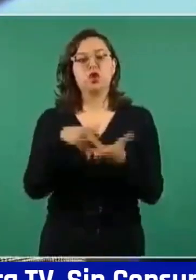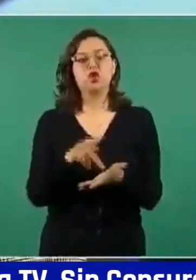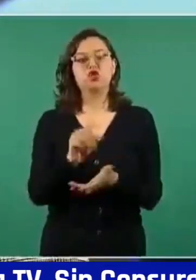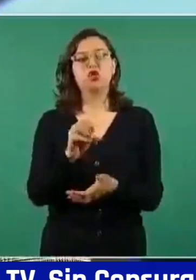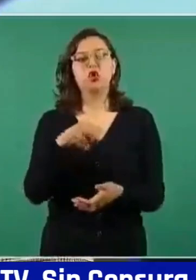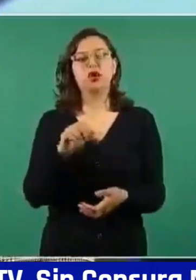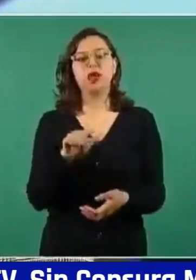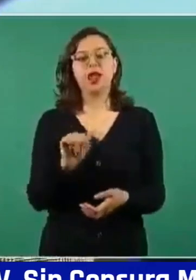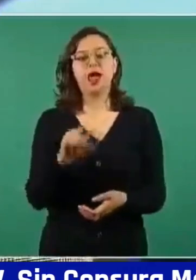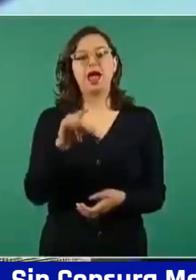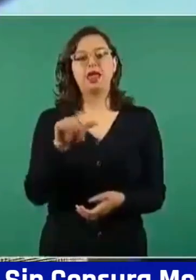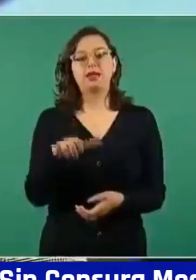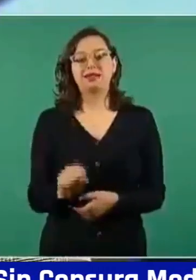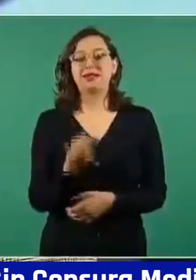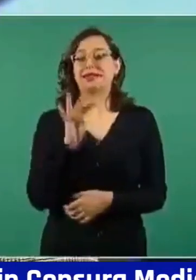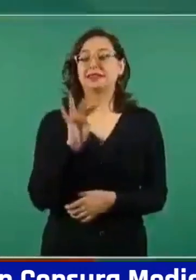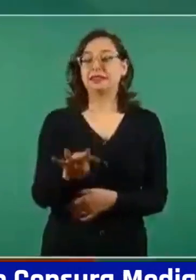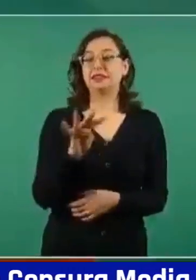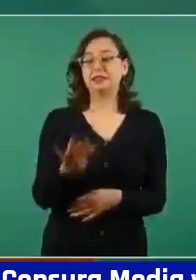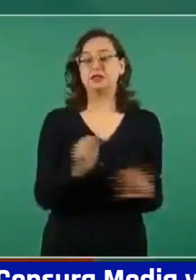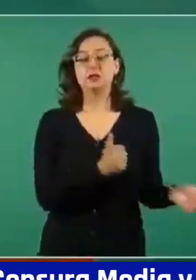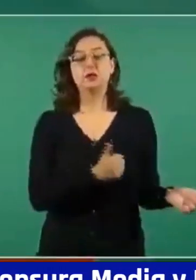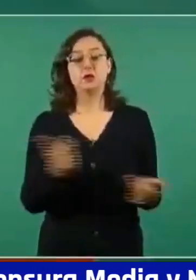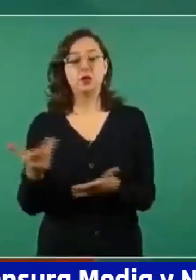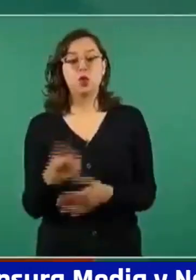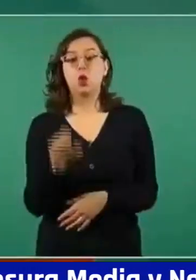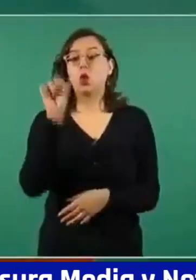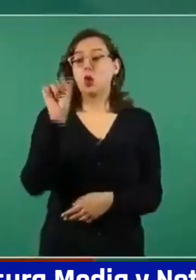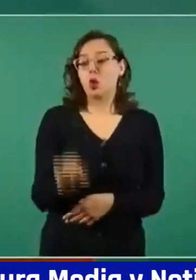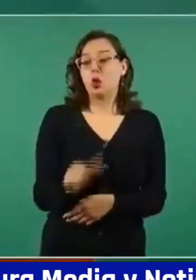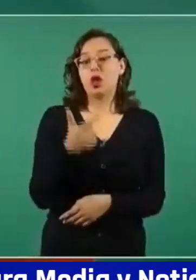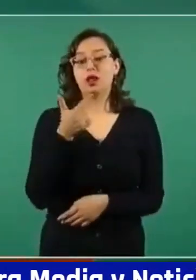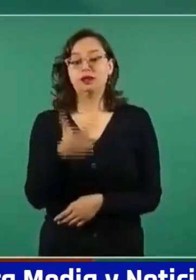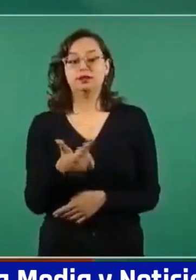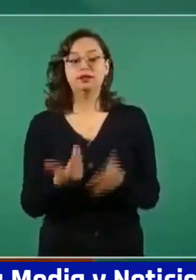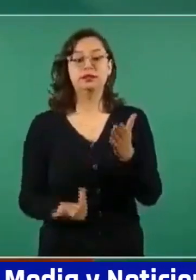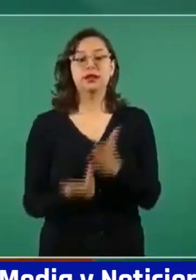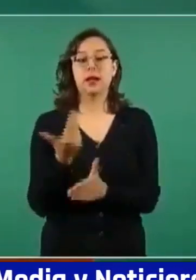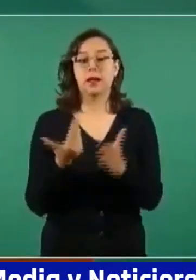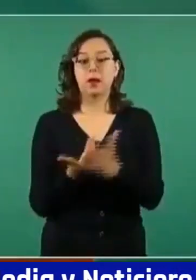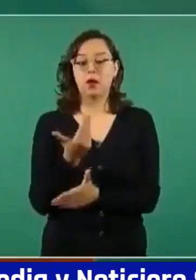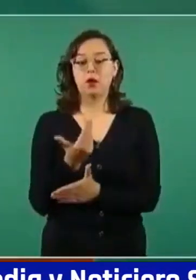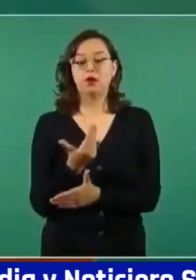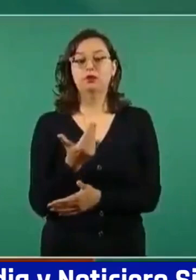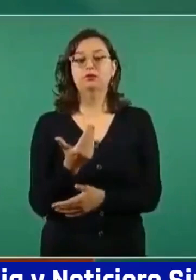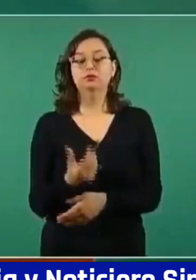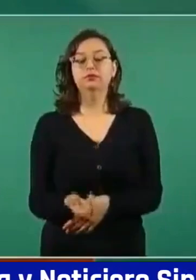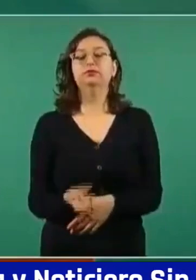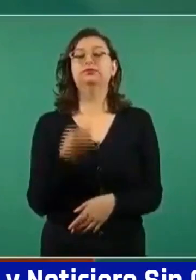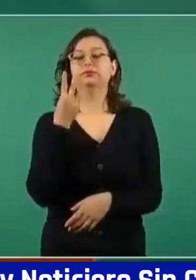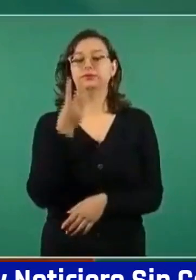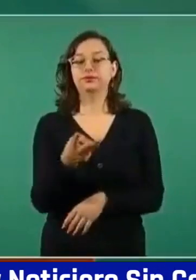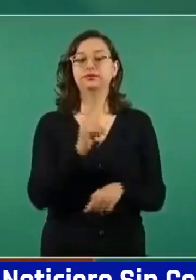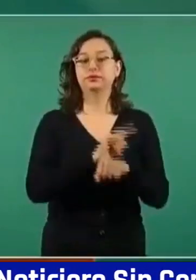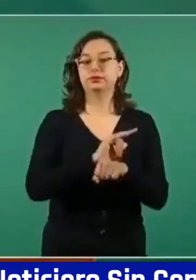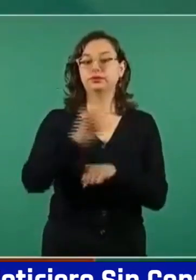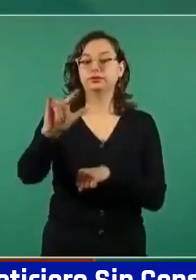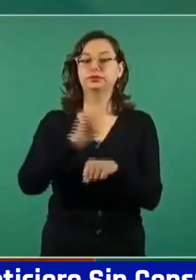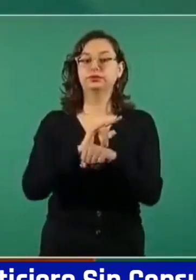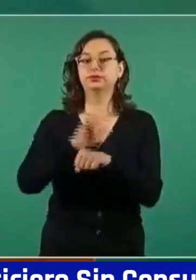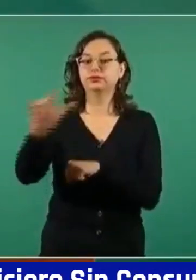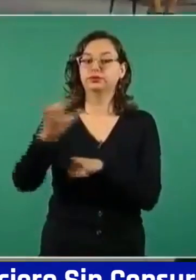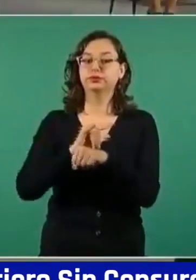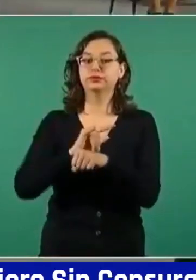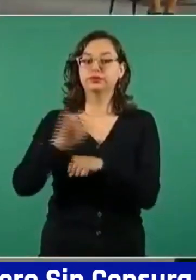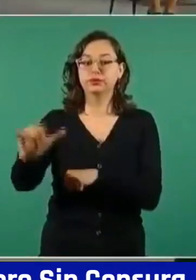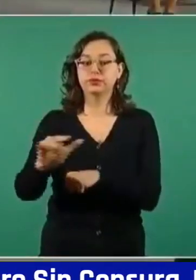lunes. El día de hoy a las 7 de la mañana están saliendo tres aviones más, tres aeronaves